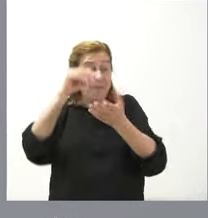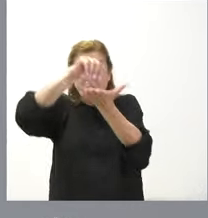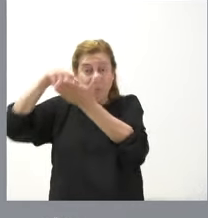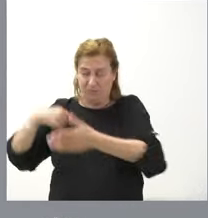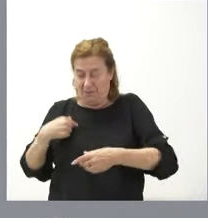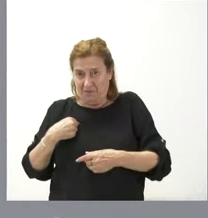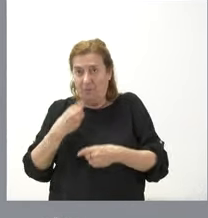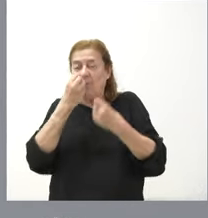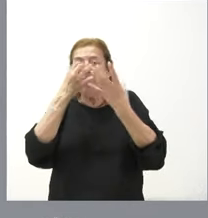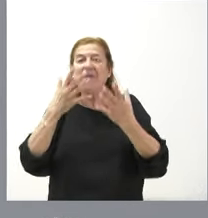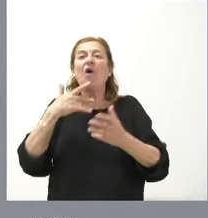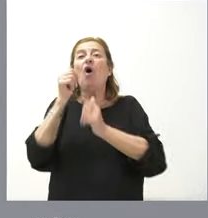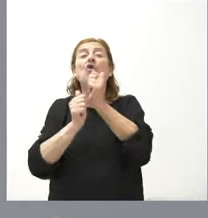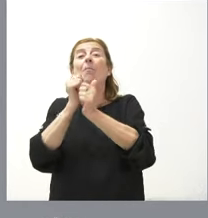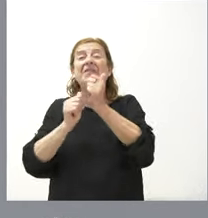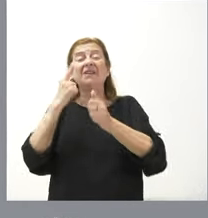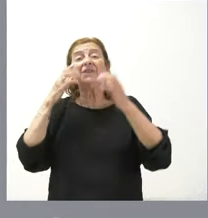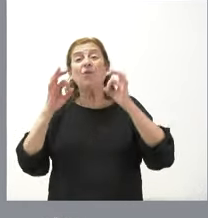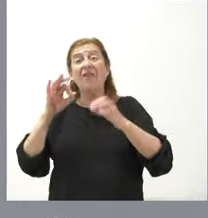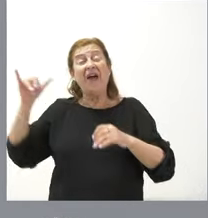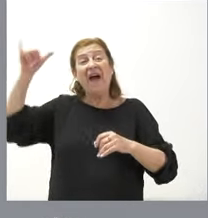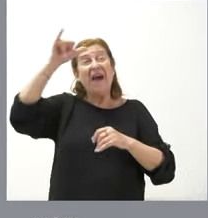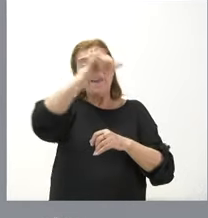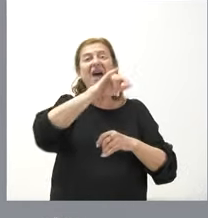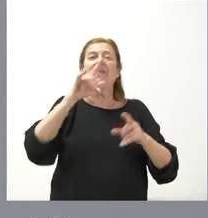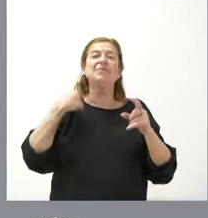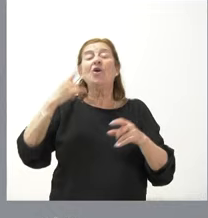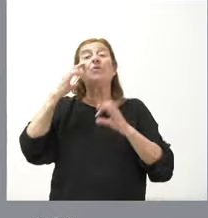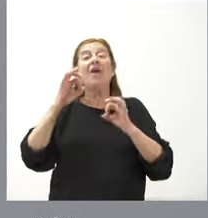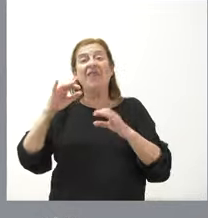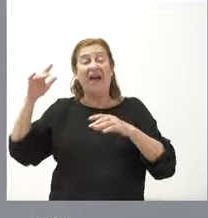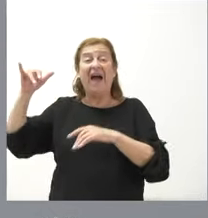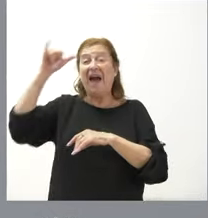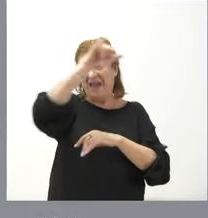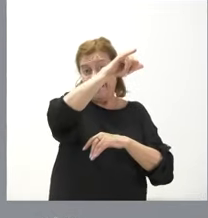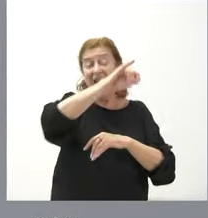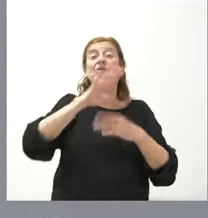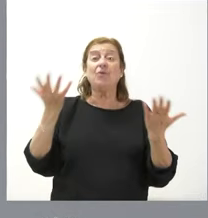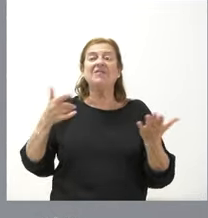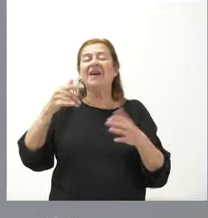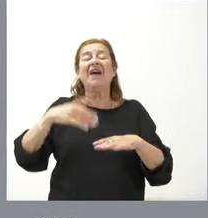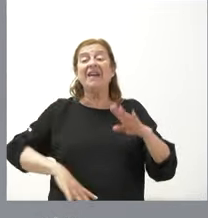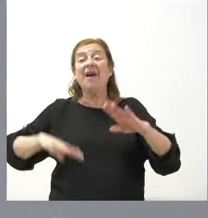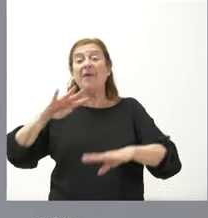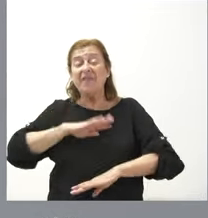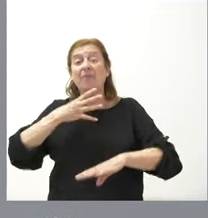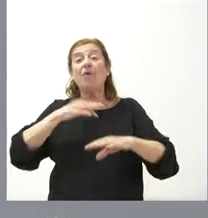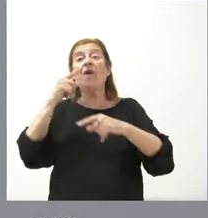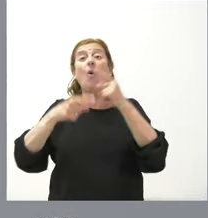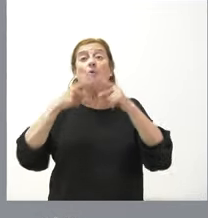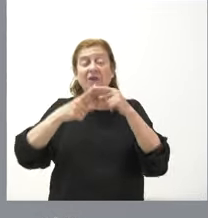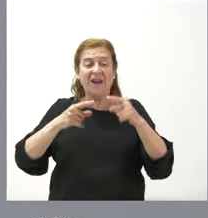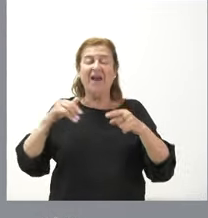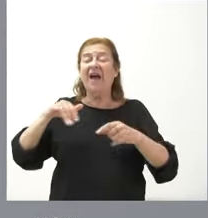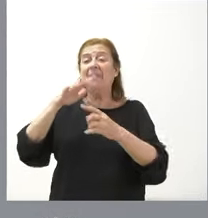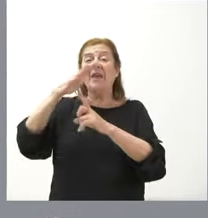tiene las competencias en seguridad aérea es la Agencia de Seguridad Aérea por tanto es la que tiene que certificar la capacidad de ser utilizado de cualquier aeropuerto